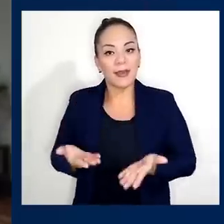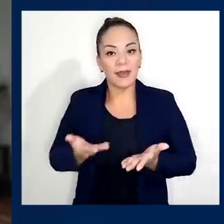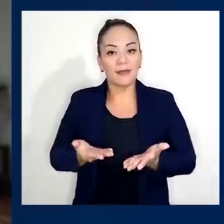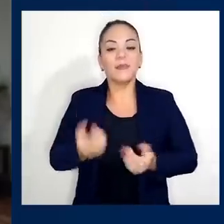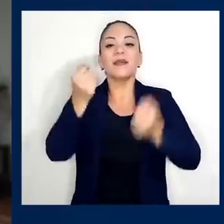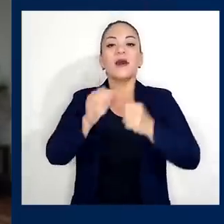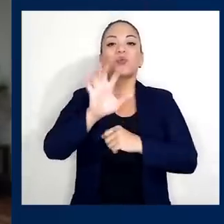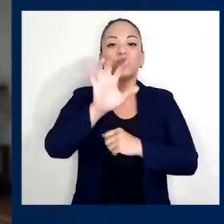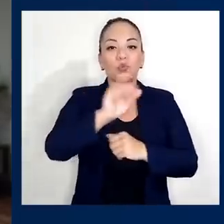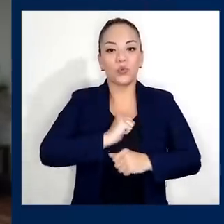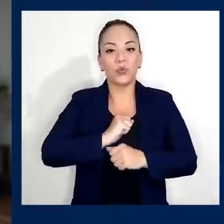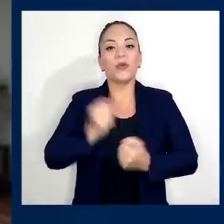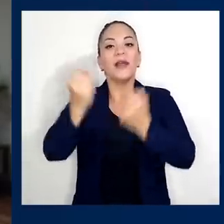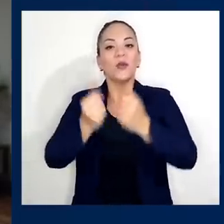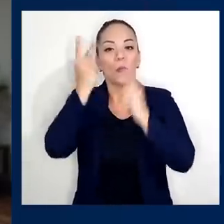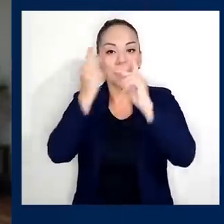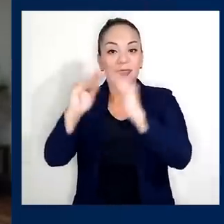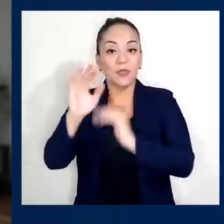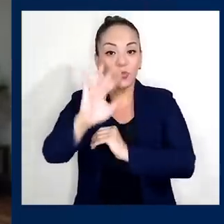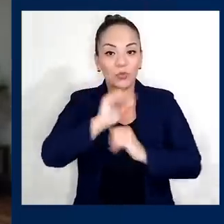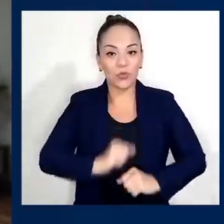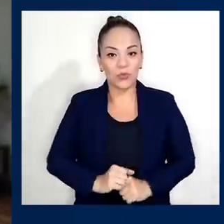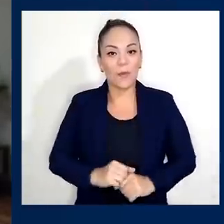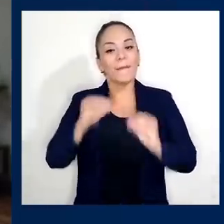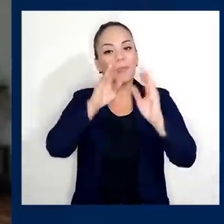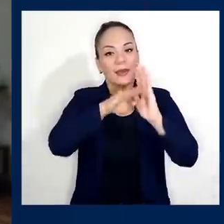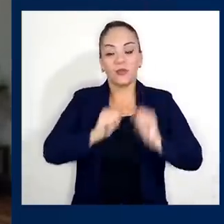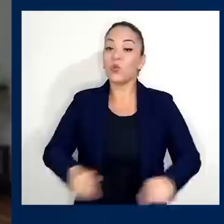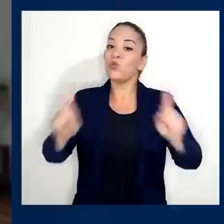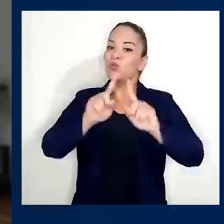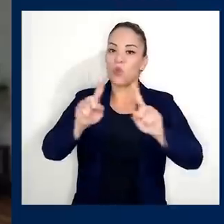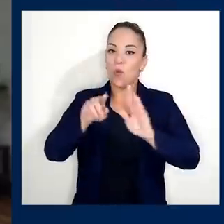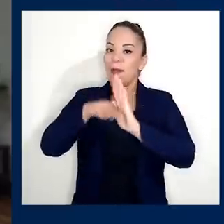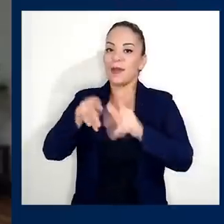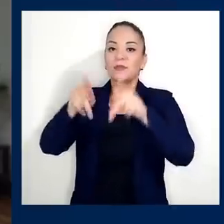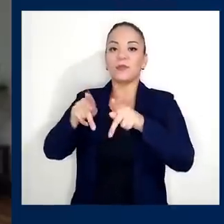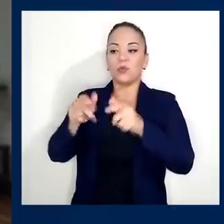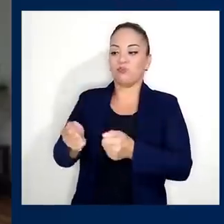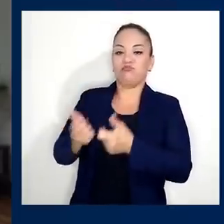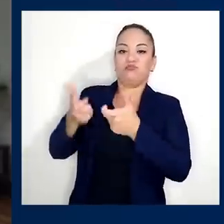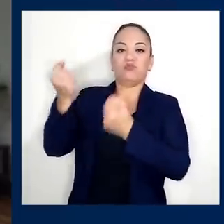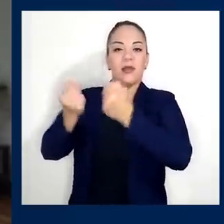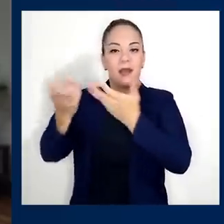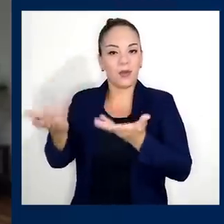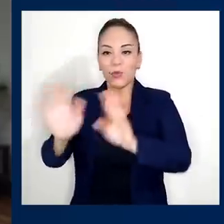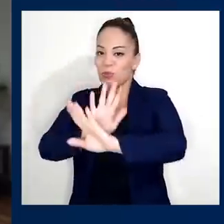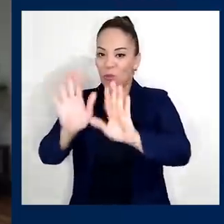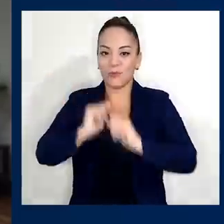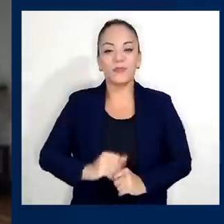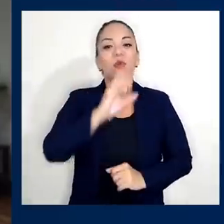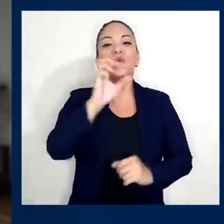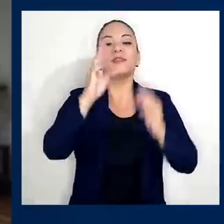tiene usted y su vecino, no los que andan en vehículos de lujo. Costarricenses,